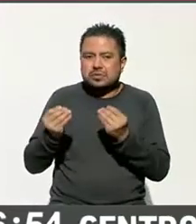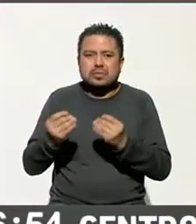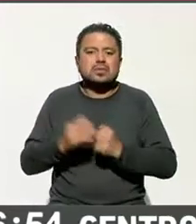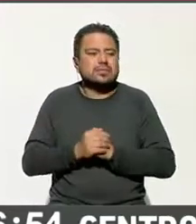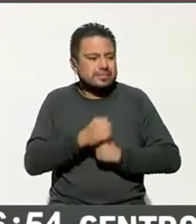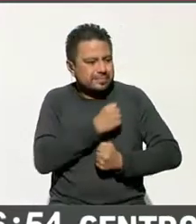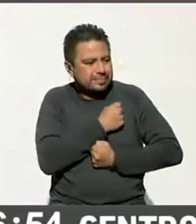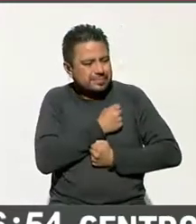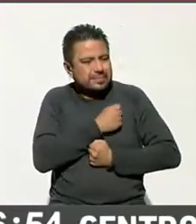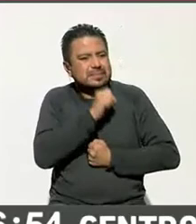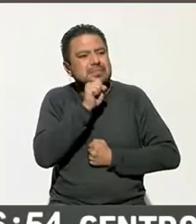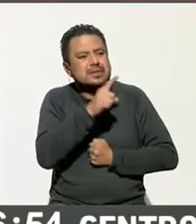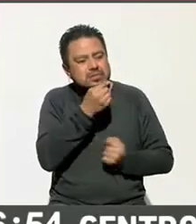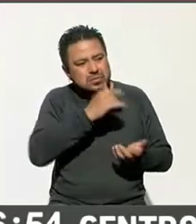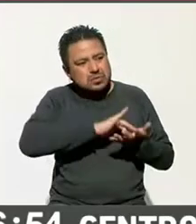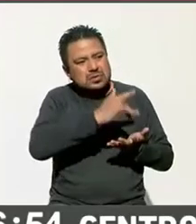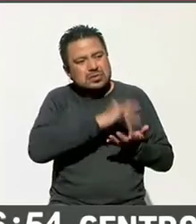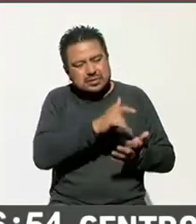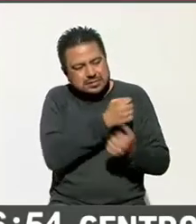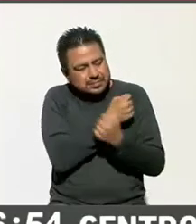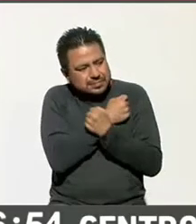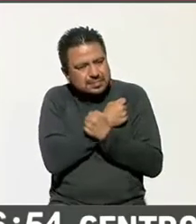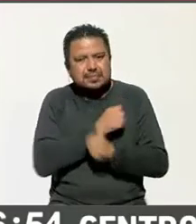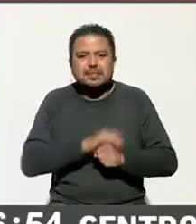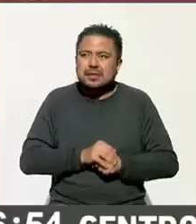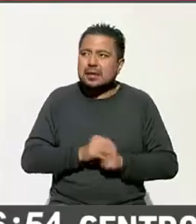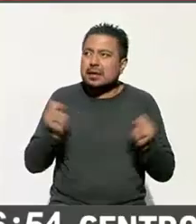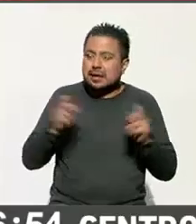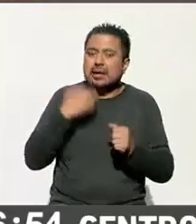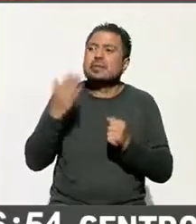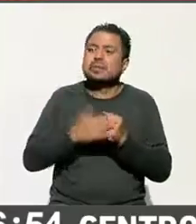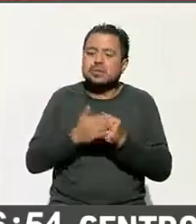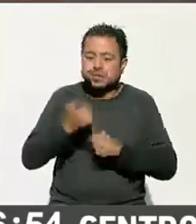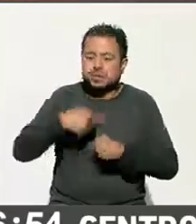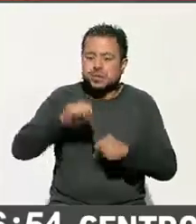Un abrazo, Guadalupe, muchas gracias. Un abrazo, Río. Gracias, hasta la próxima semana. Vamos al mundo.